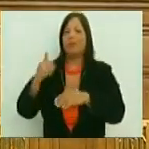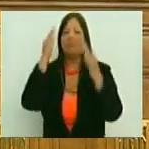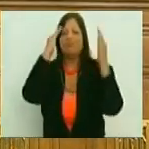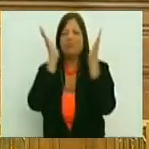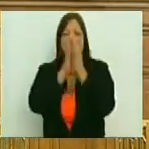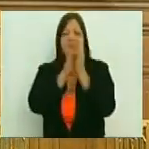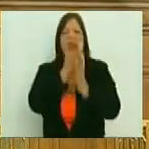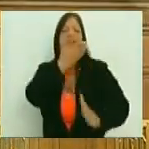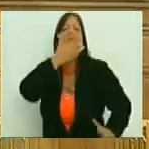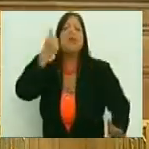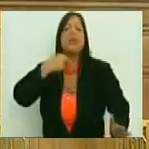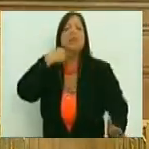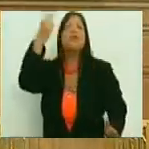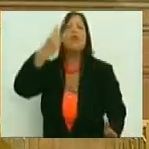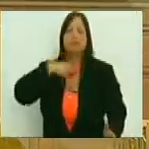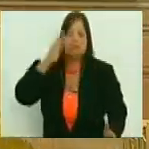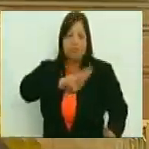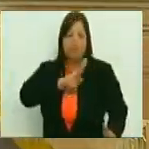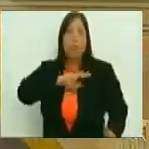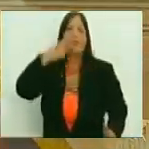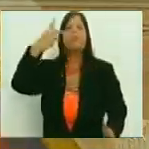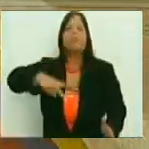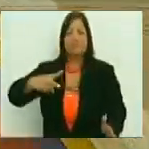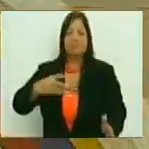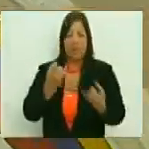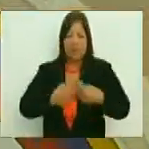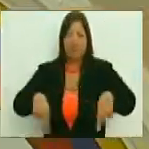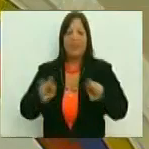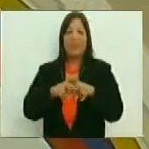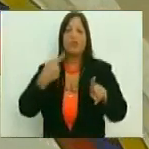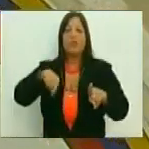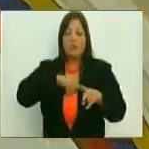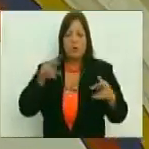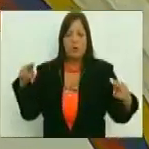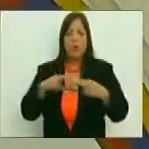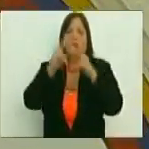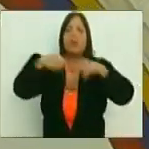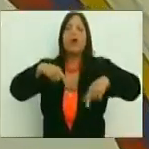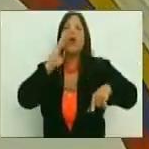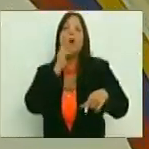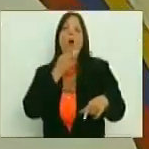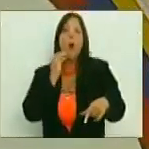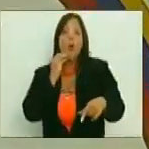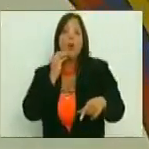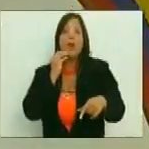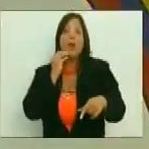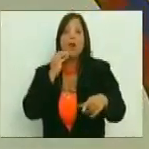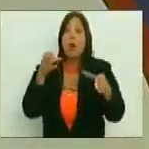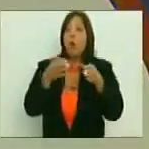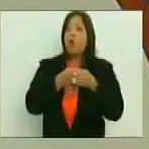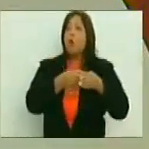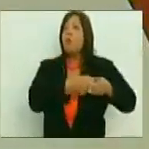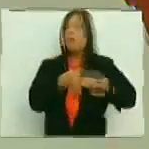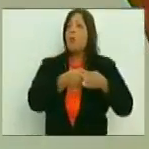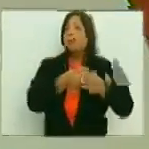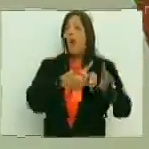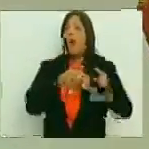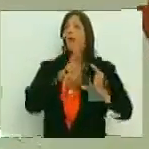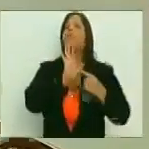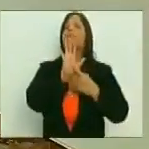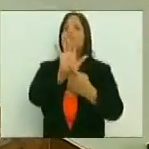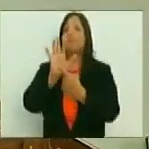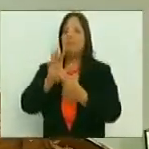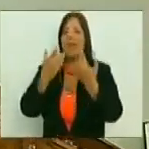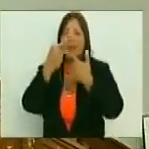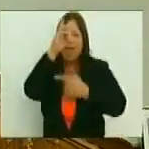y podemos alzar la voz con toda propiedad. Es por eso también que nos encontramos jóvenes, no como un sector, sino expresándonos